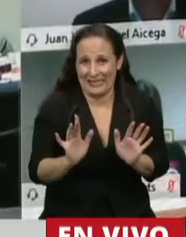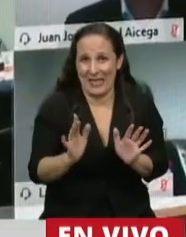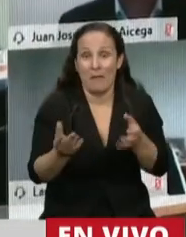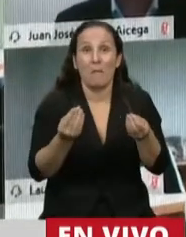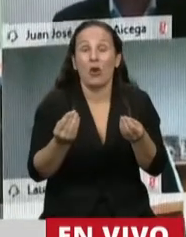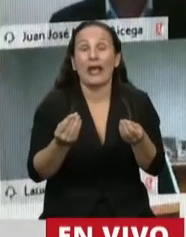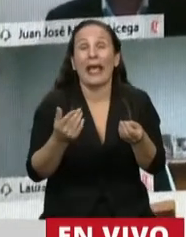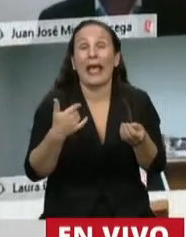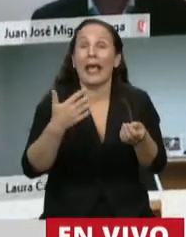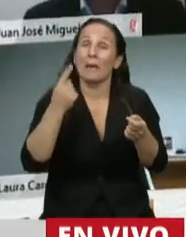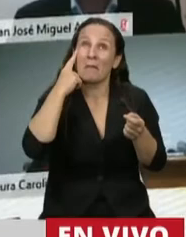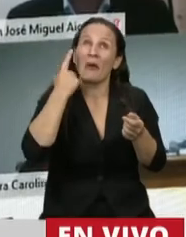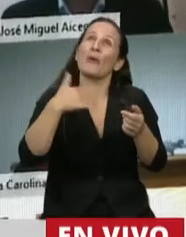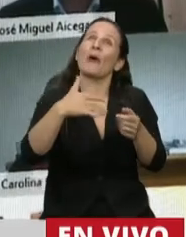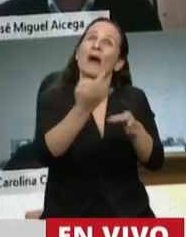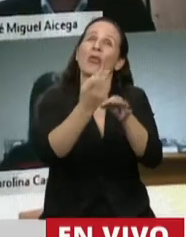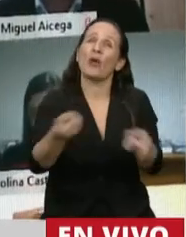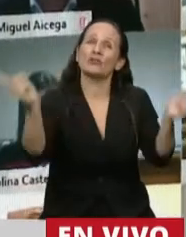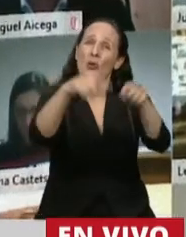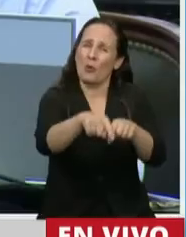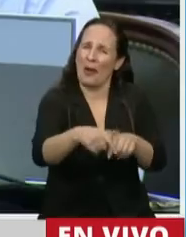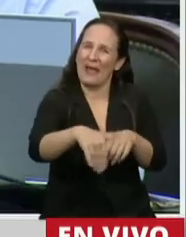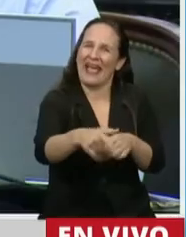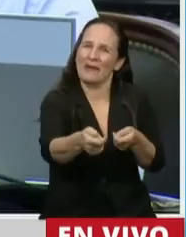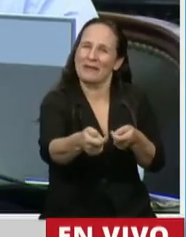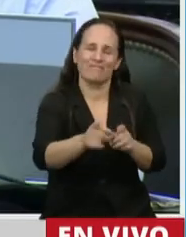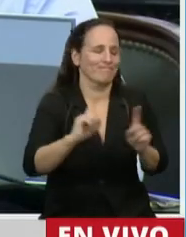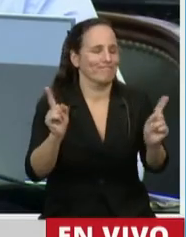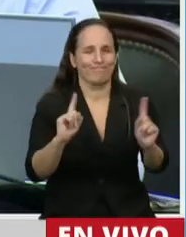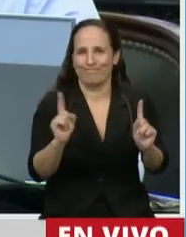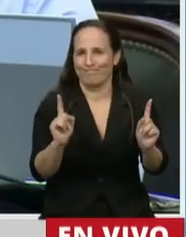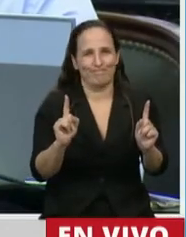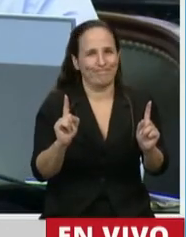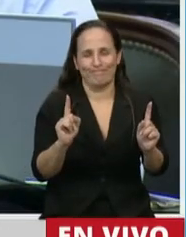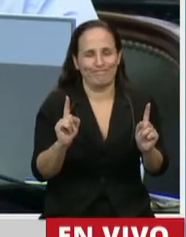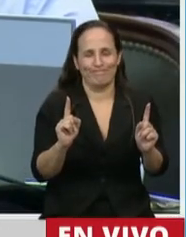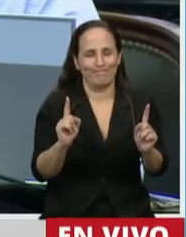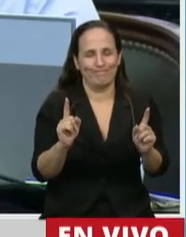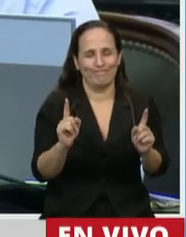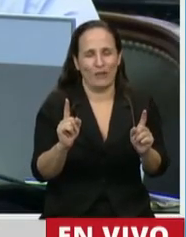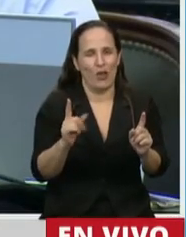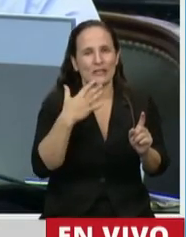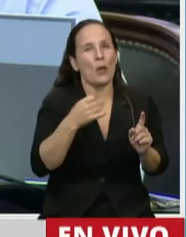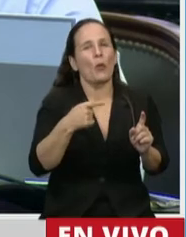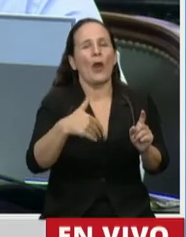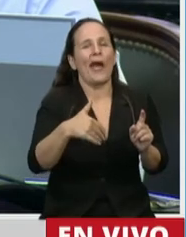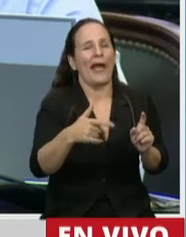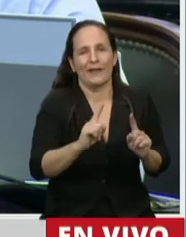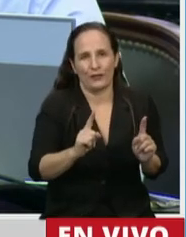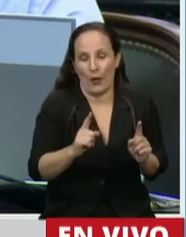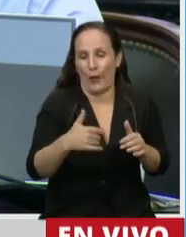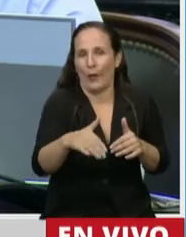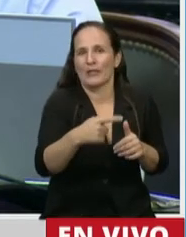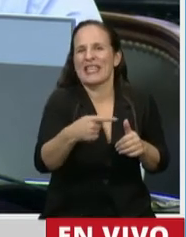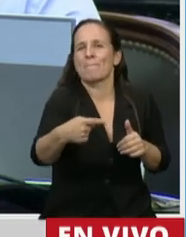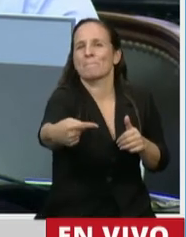creo que pronto vuelvan los chicos a las aulas, seguramente no va a pasar eso en las